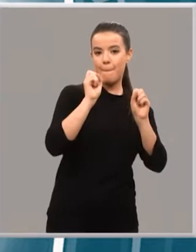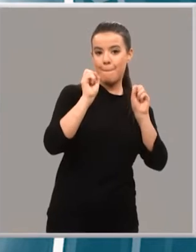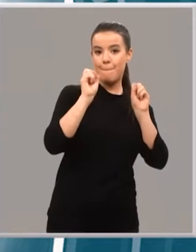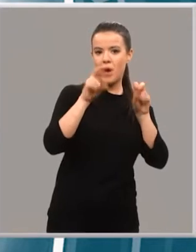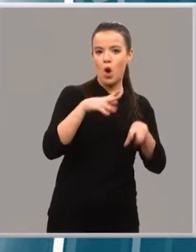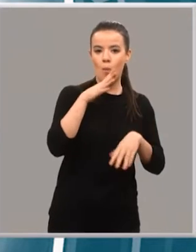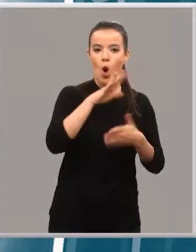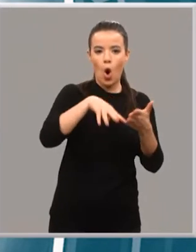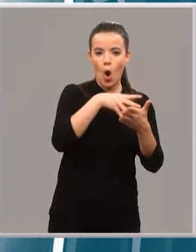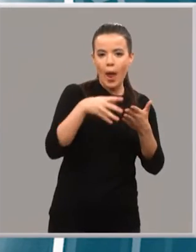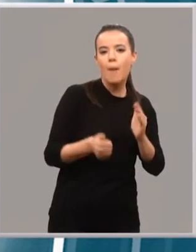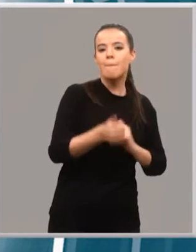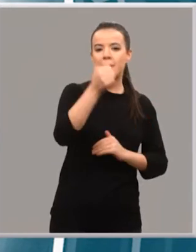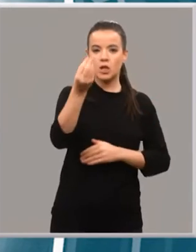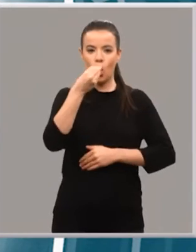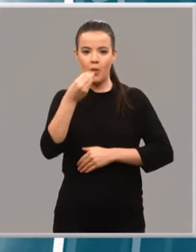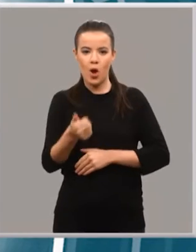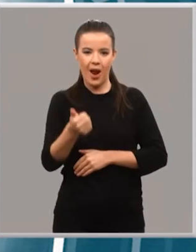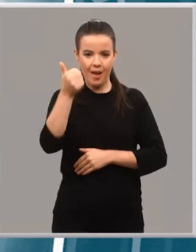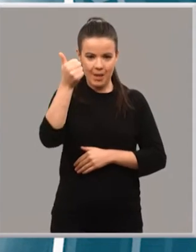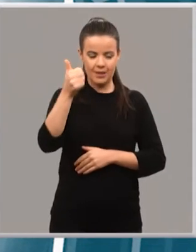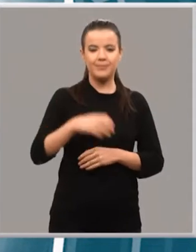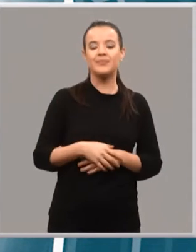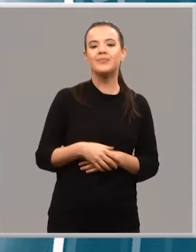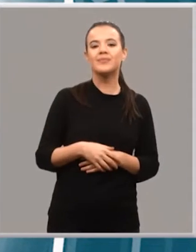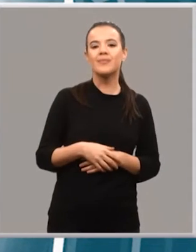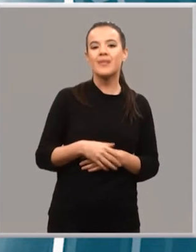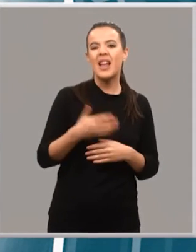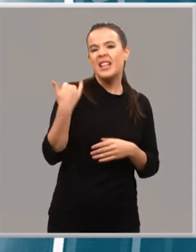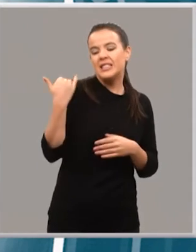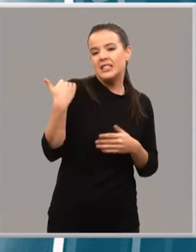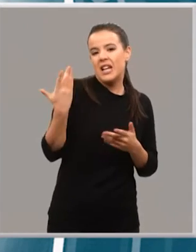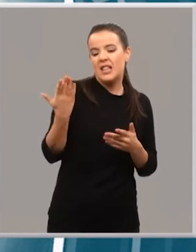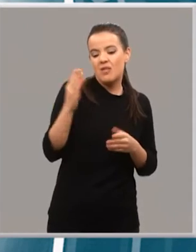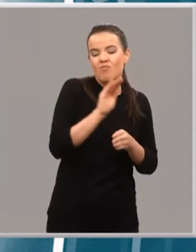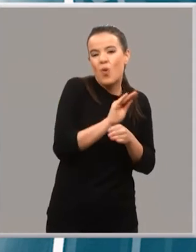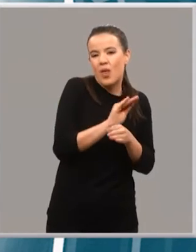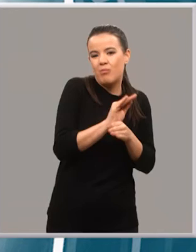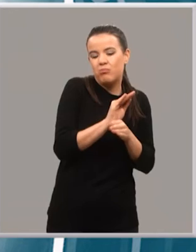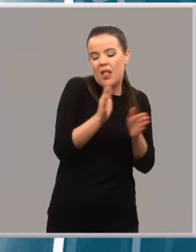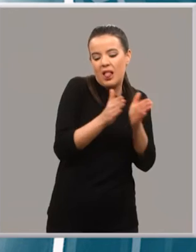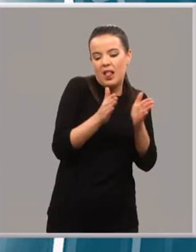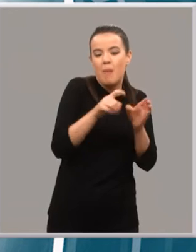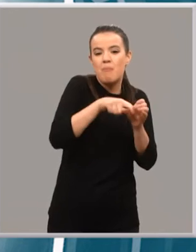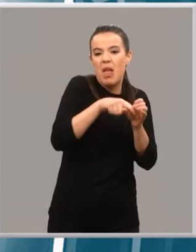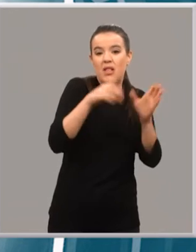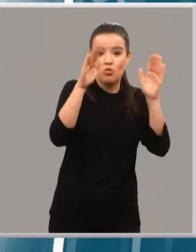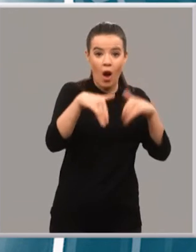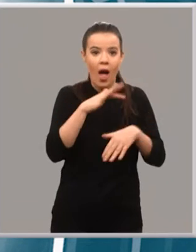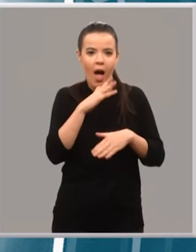comedor. Siempre nos quedamos sin plazas porque la guardería antigua era muy pequeñita, entonces siempre estábamos, teníamos plazas y la actual guardería